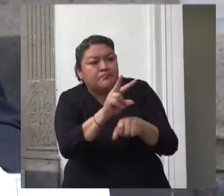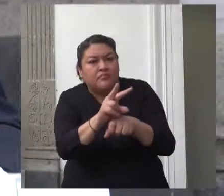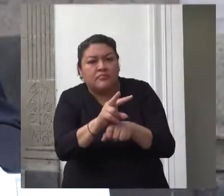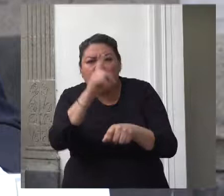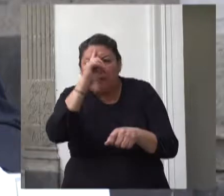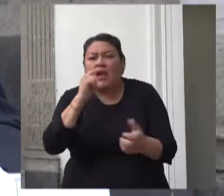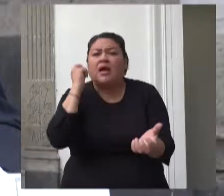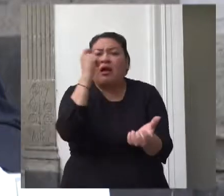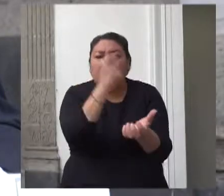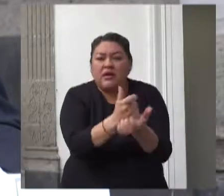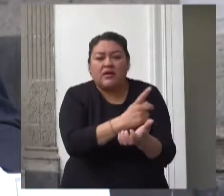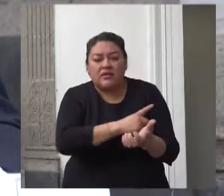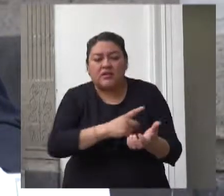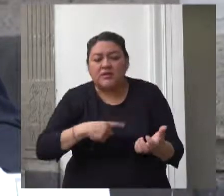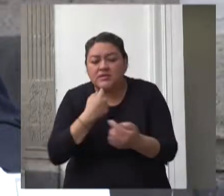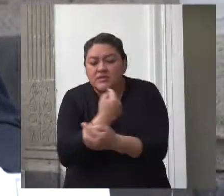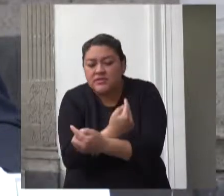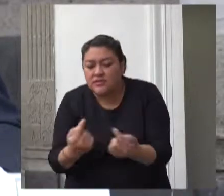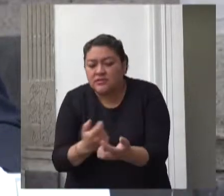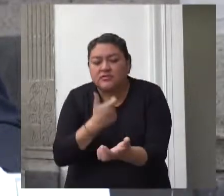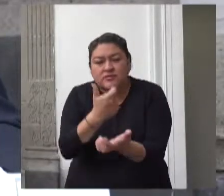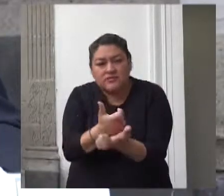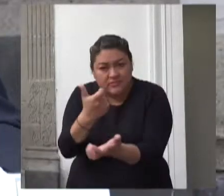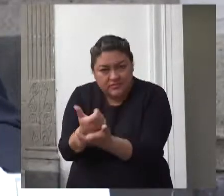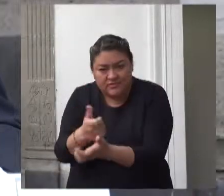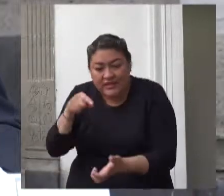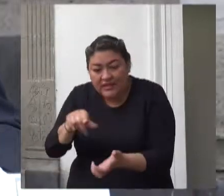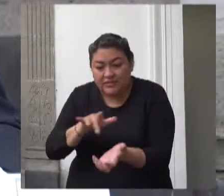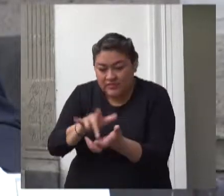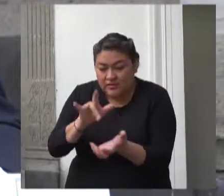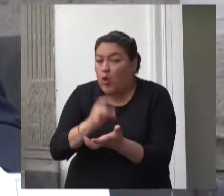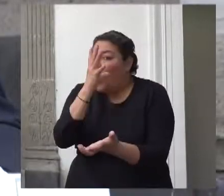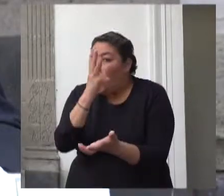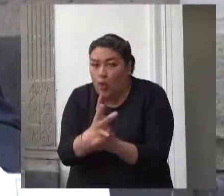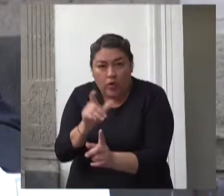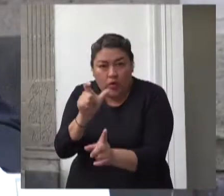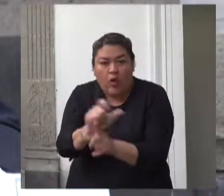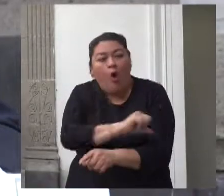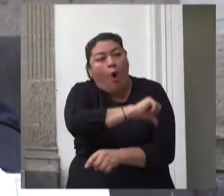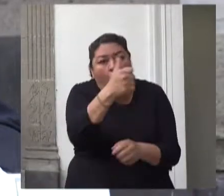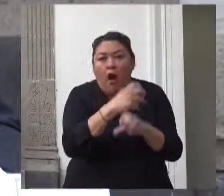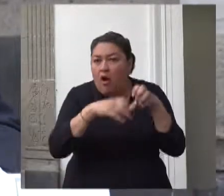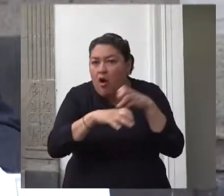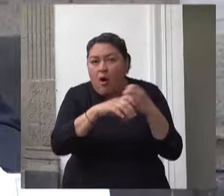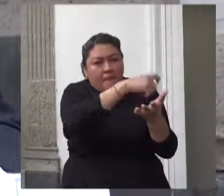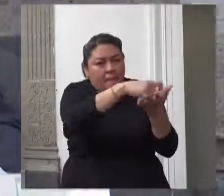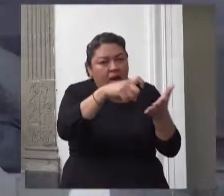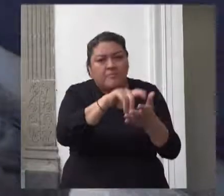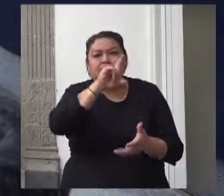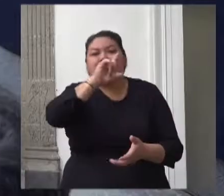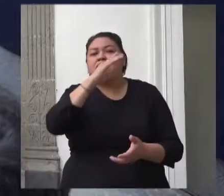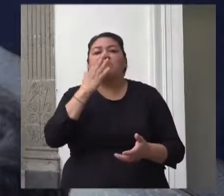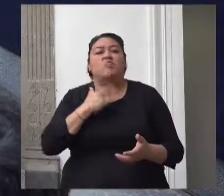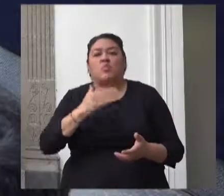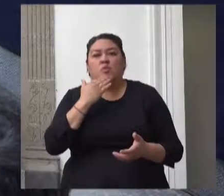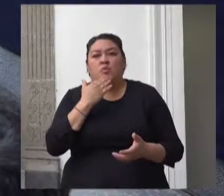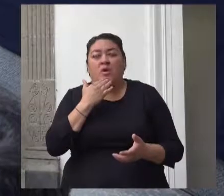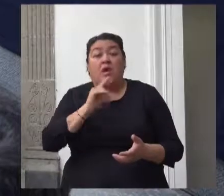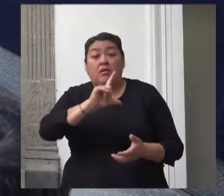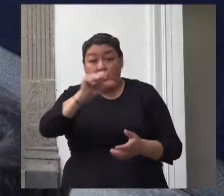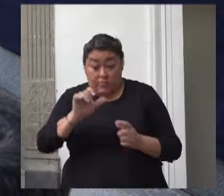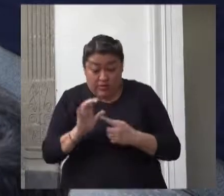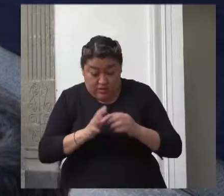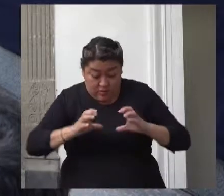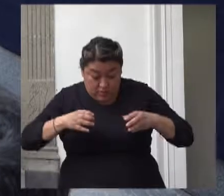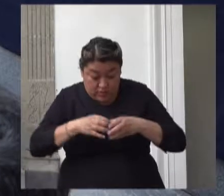los servicios de cuidado infantil no permitirá medir el impacto que la inversión estatal